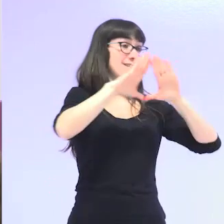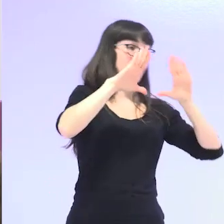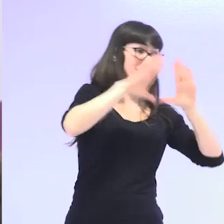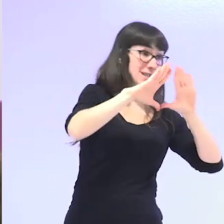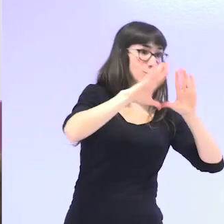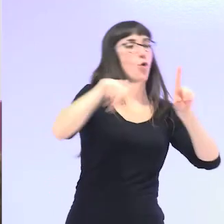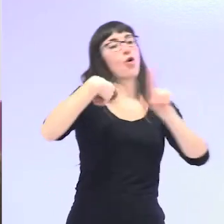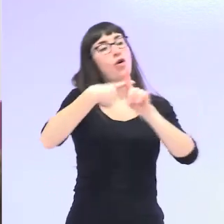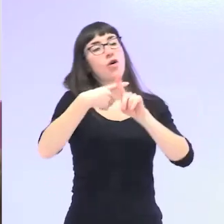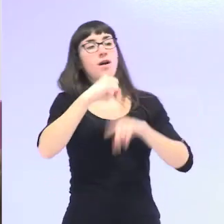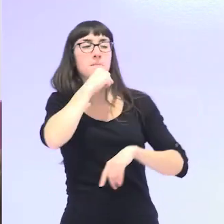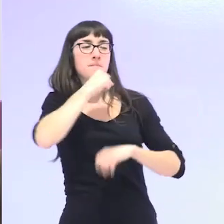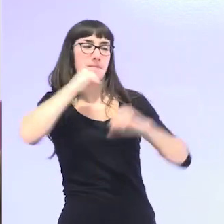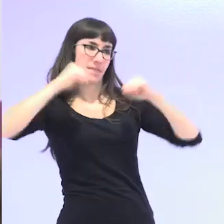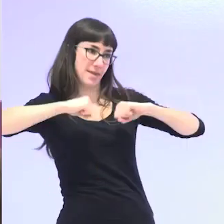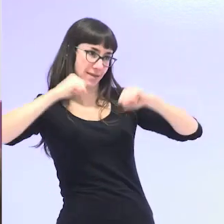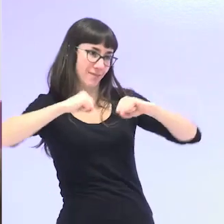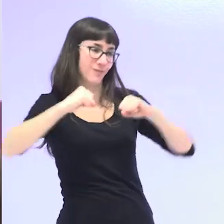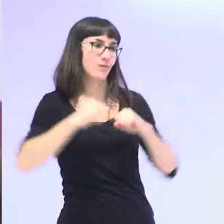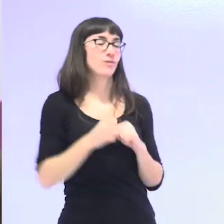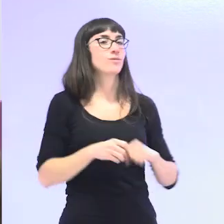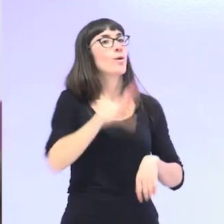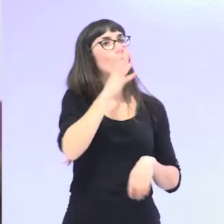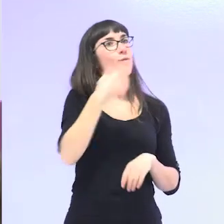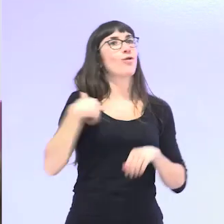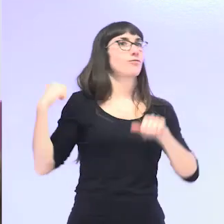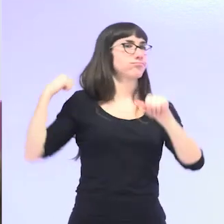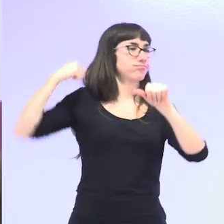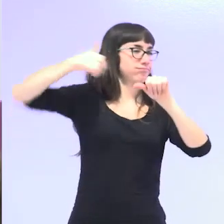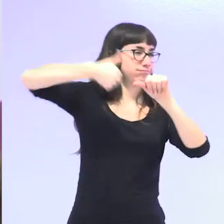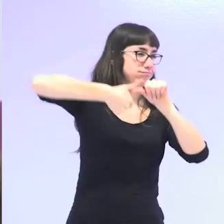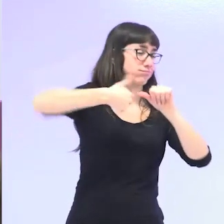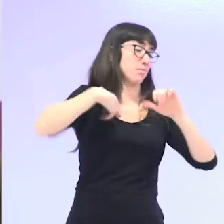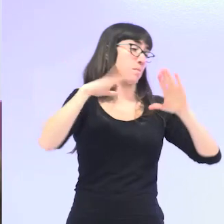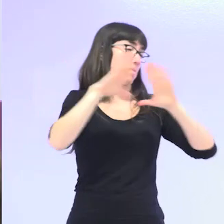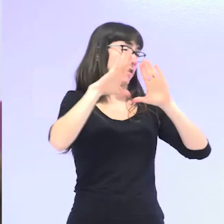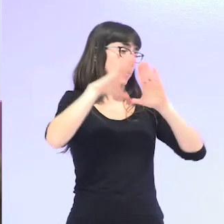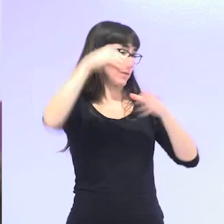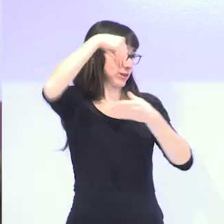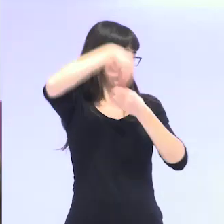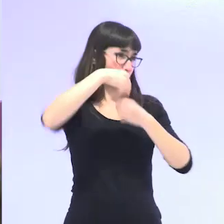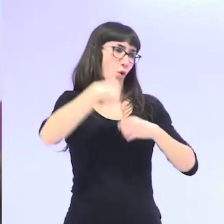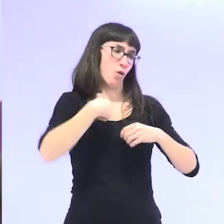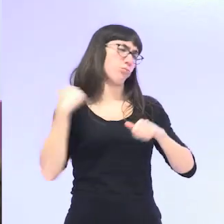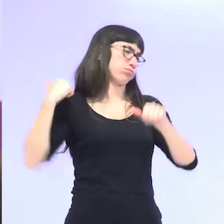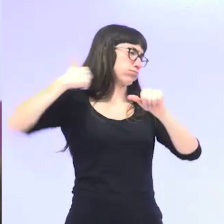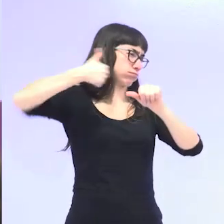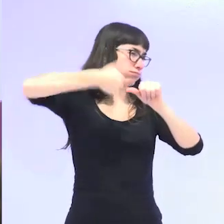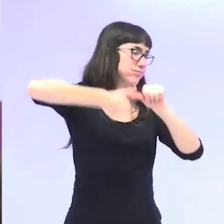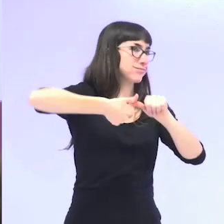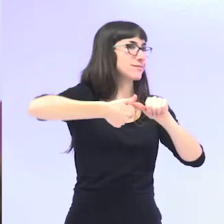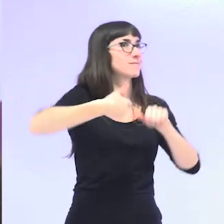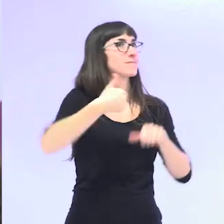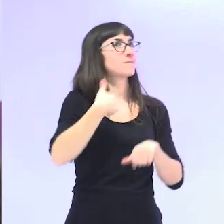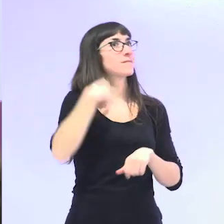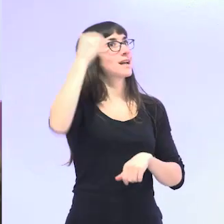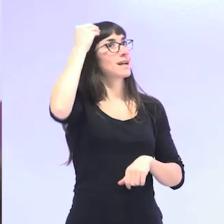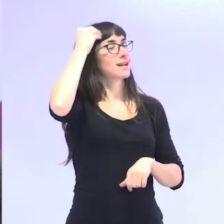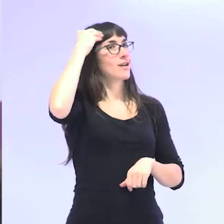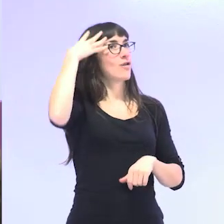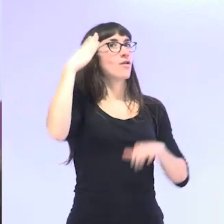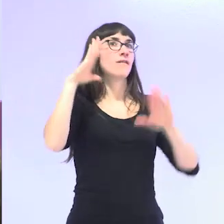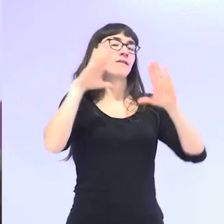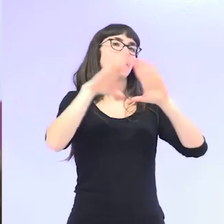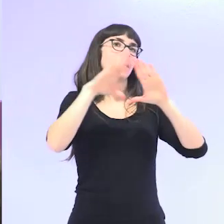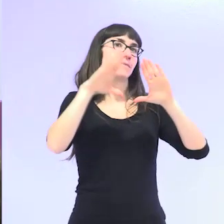envejecimiento, porque llevo ya muchos años militando en el feminismo y creo que este, que es el feminismo,